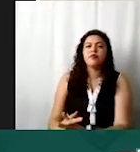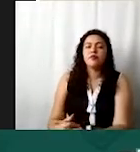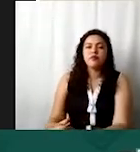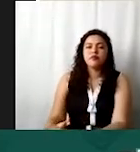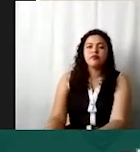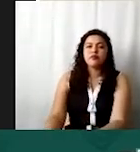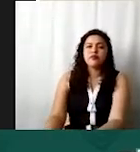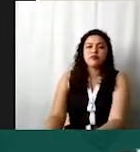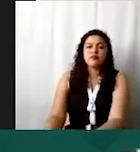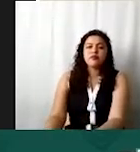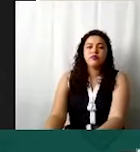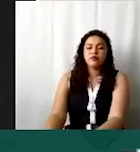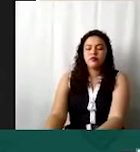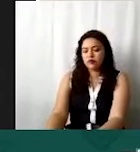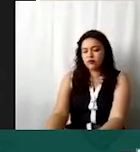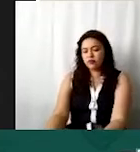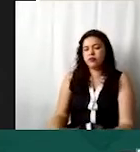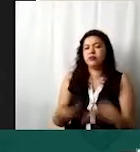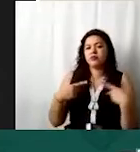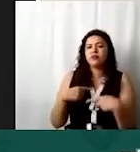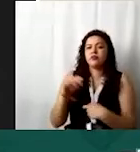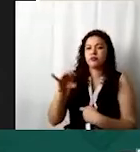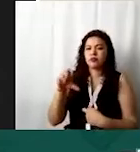entonces aquí ya tenemos personas morales